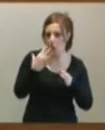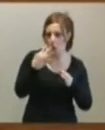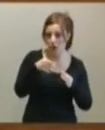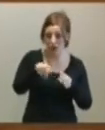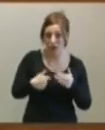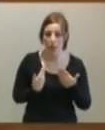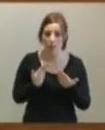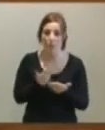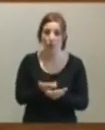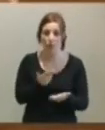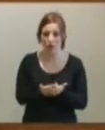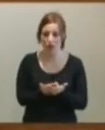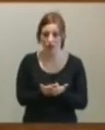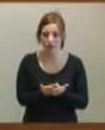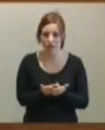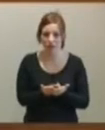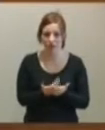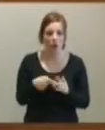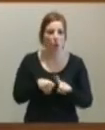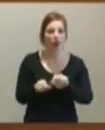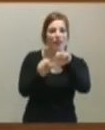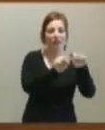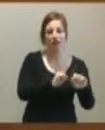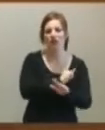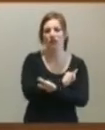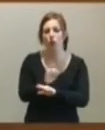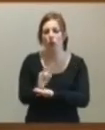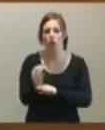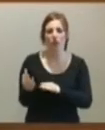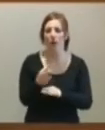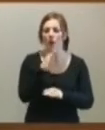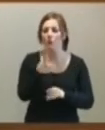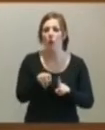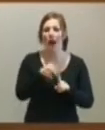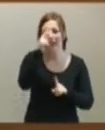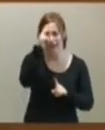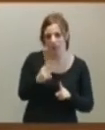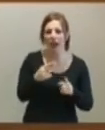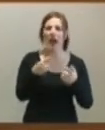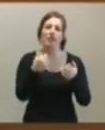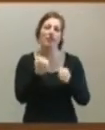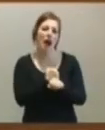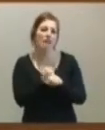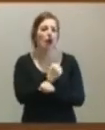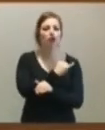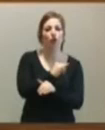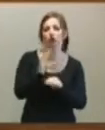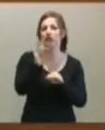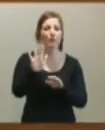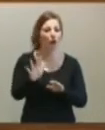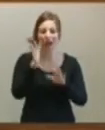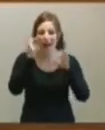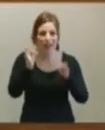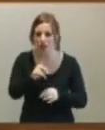otras cosas, que ha propuesto esto, tenga que defender a esta institución, porque usted dice que respeta las funciones de la institución. No es cierto, no lo hace.